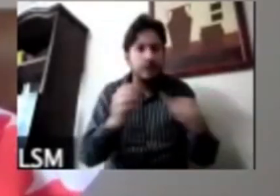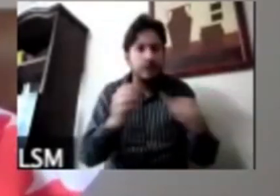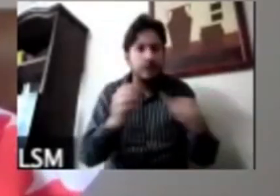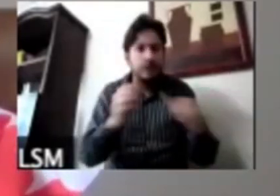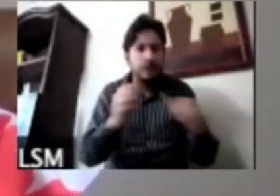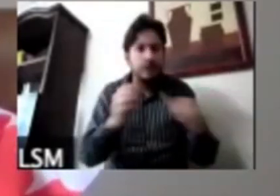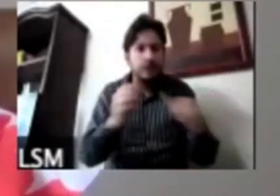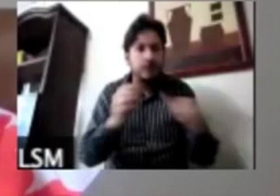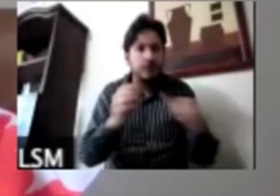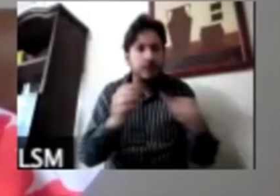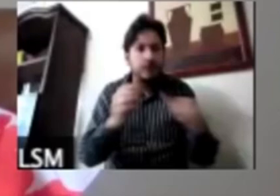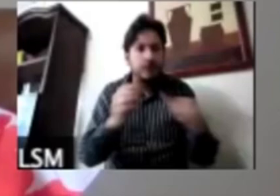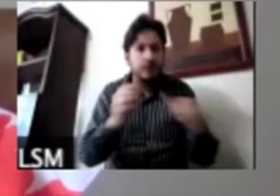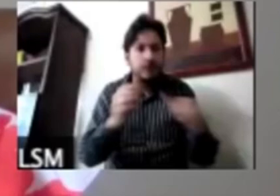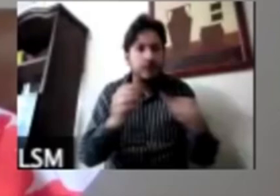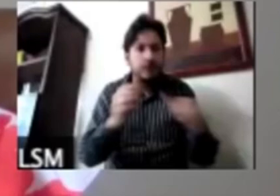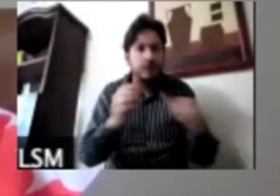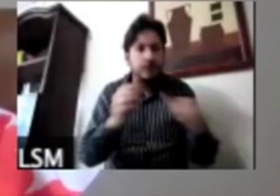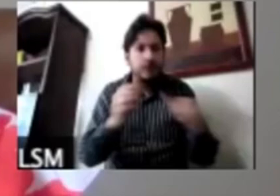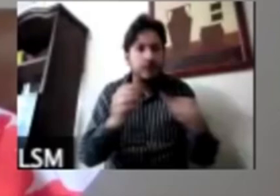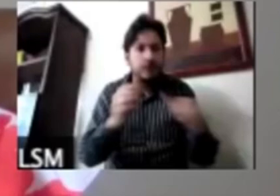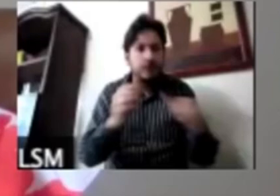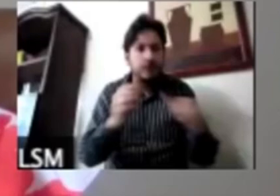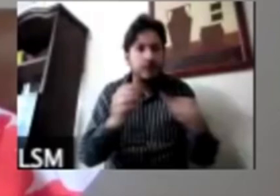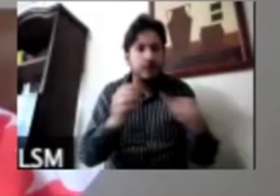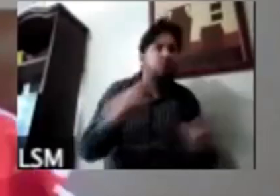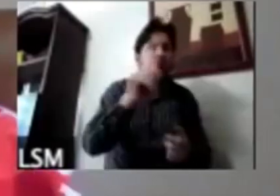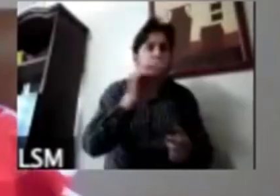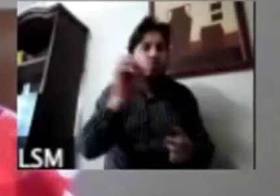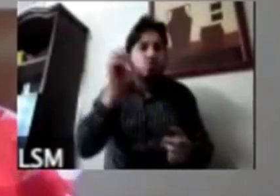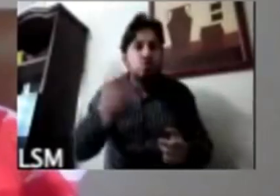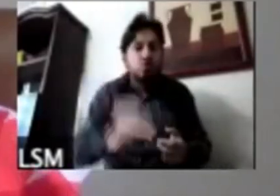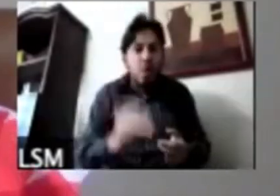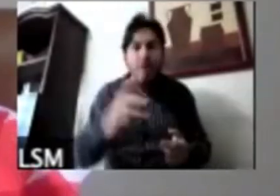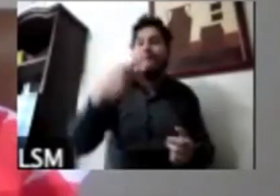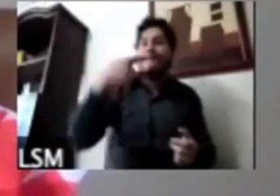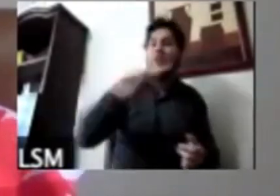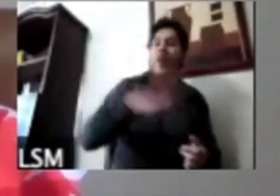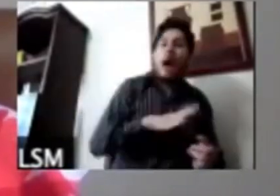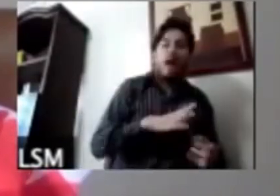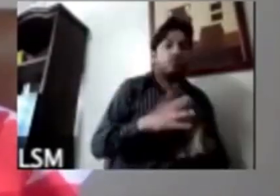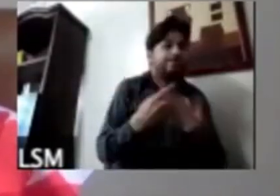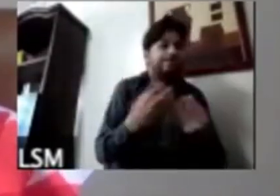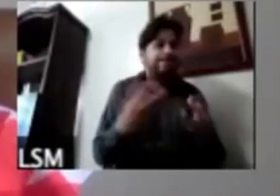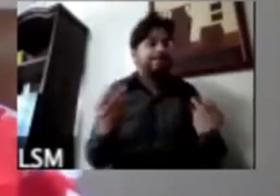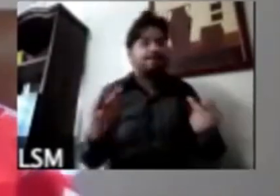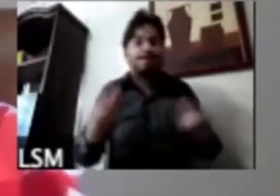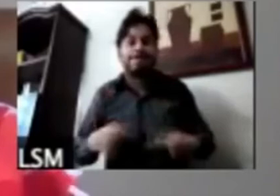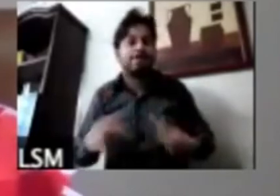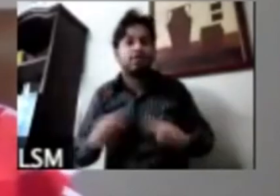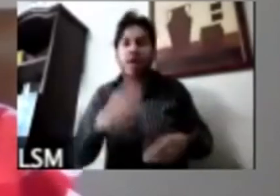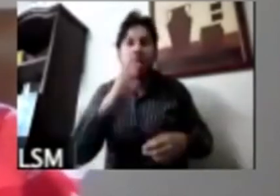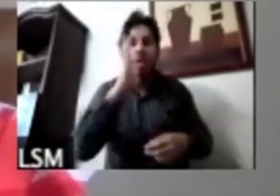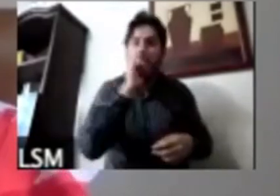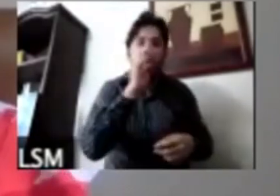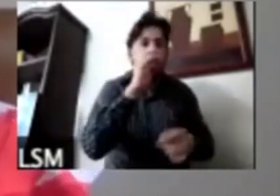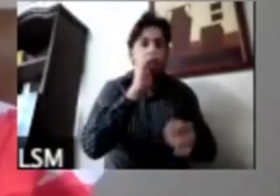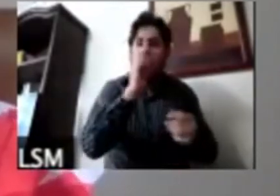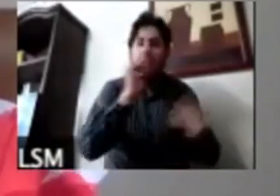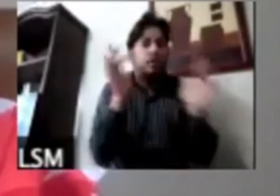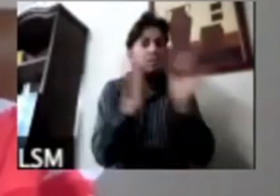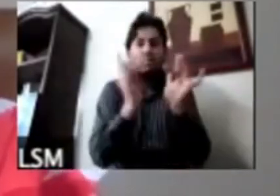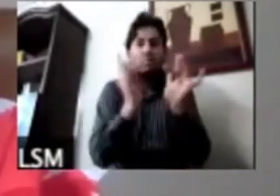vía electrónica vía Zoom pero hay muchas personas que no están pudiendo conectarse que no están pudiendo continuar